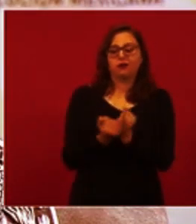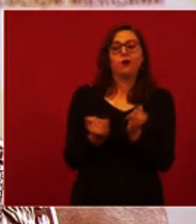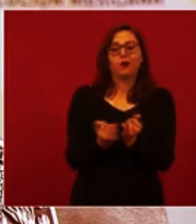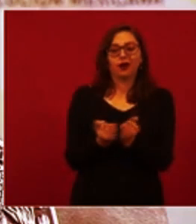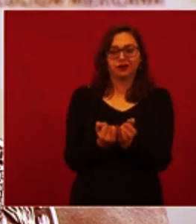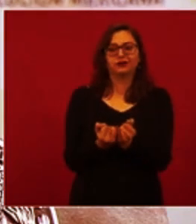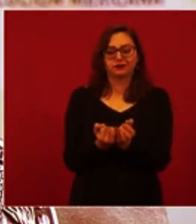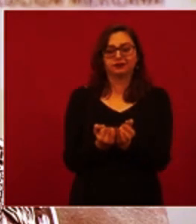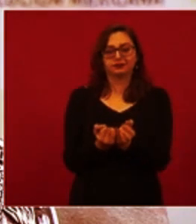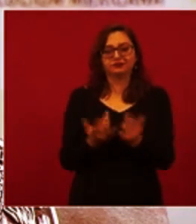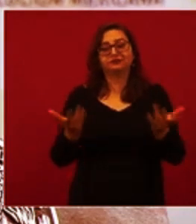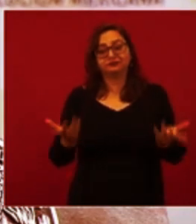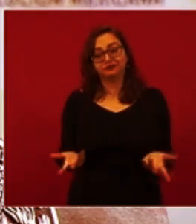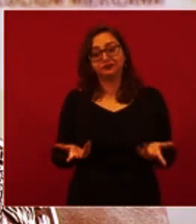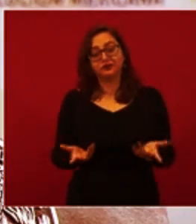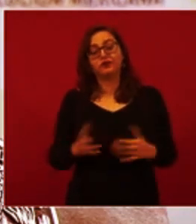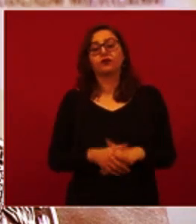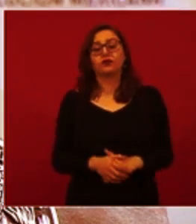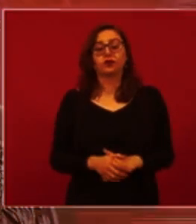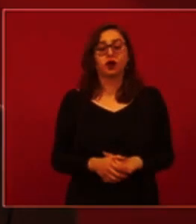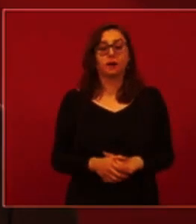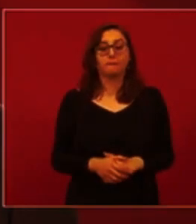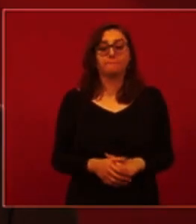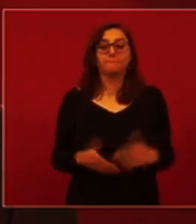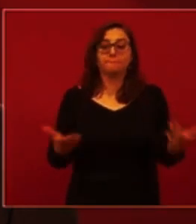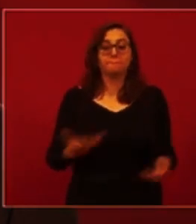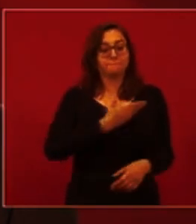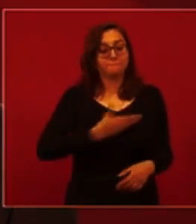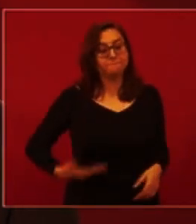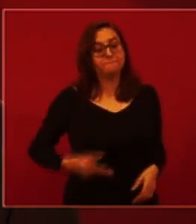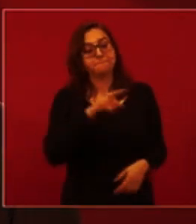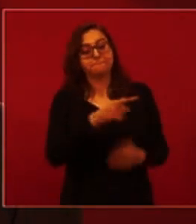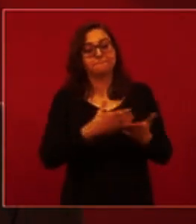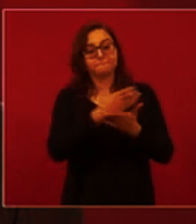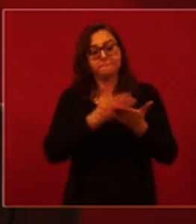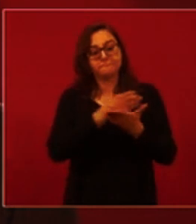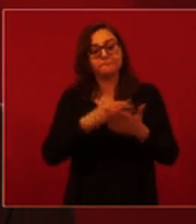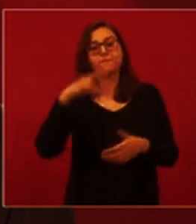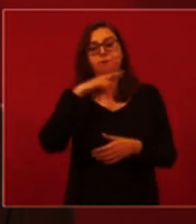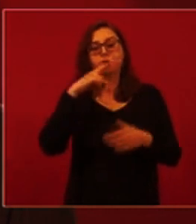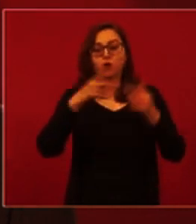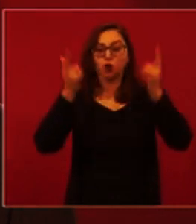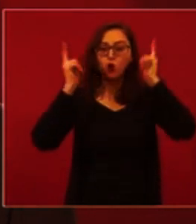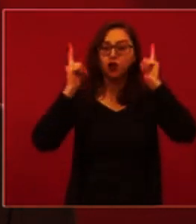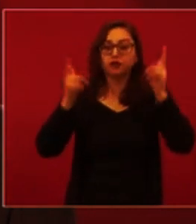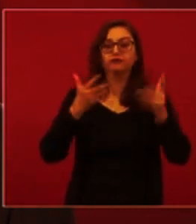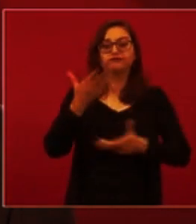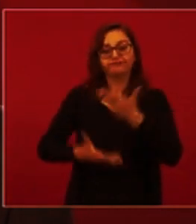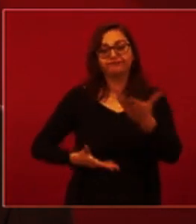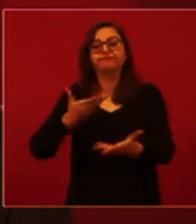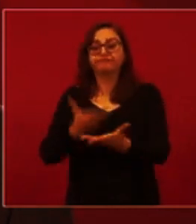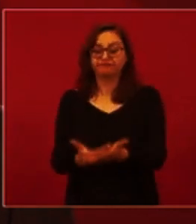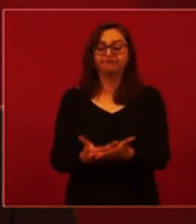deseamos una pronta recuperación al presidente y usted de manera muy respetuosa la